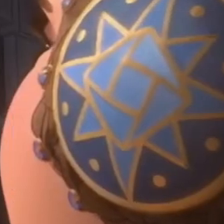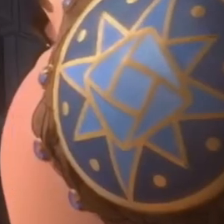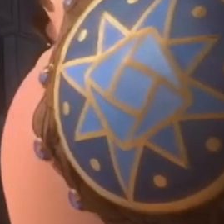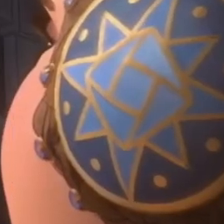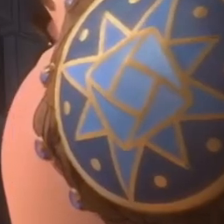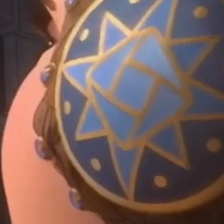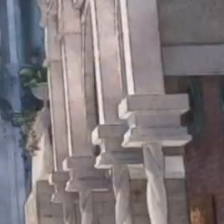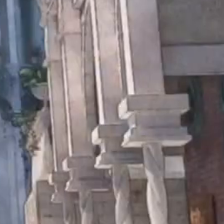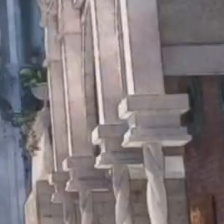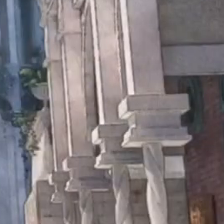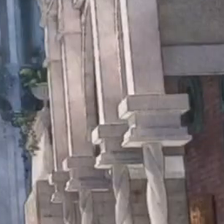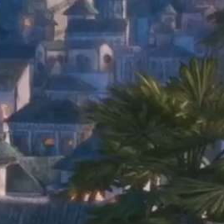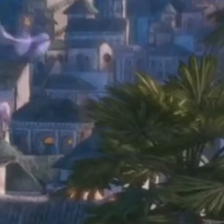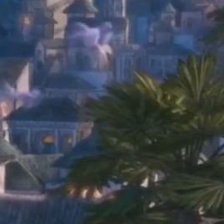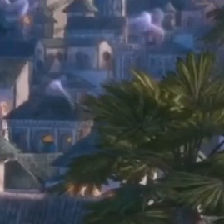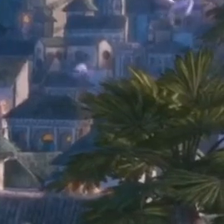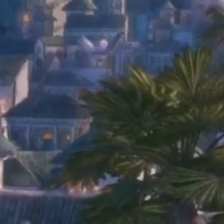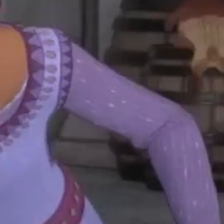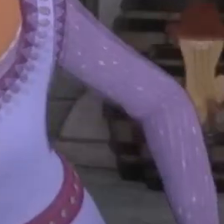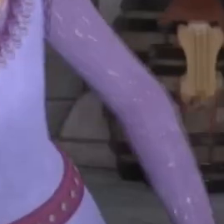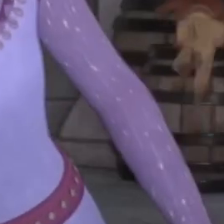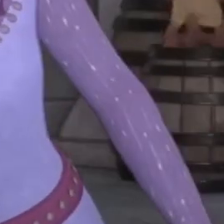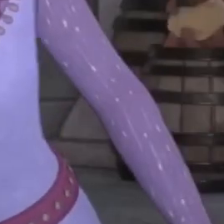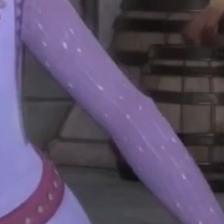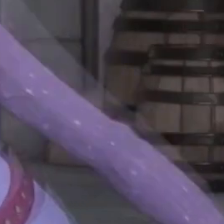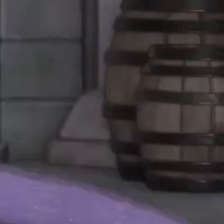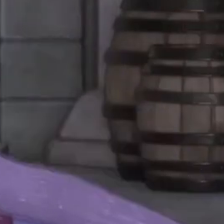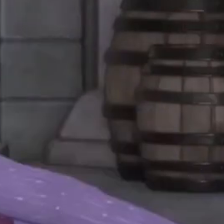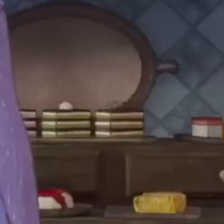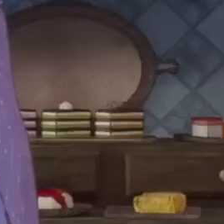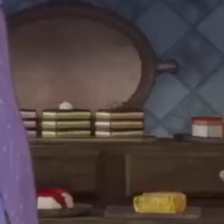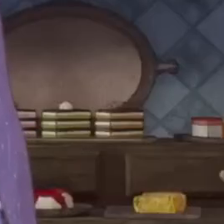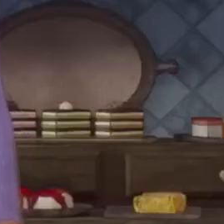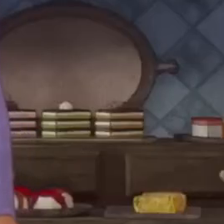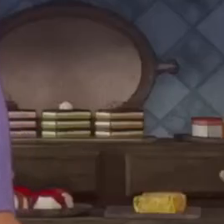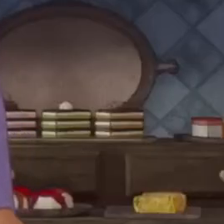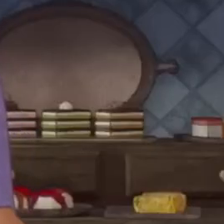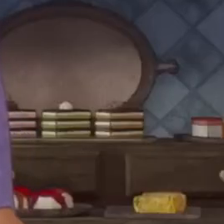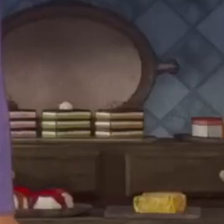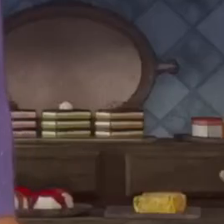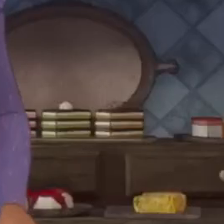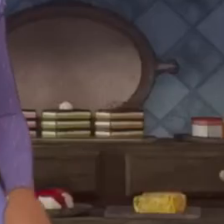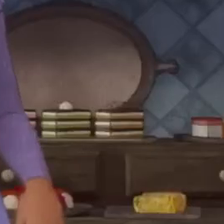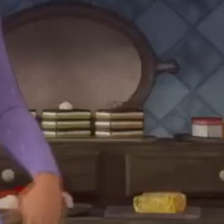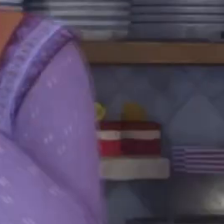razón. Soy un rey muy guapo. ¿Qué nervios? Creo que voy a explotar. Mi mejor amiga la aprendiz del rey.